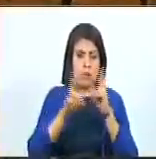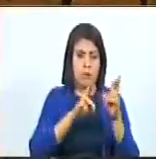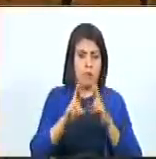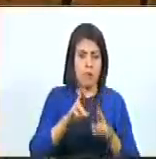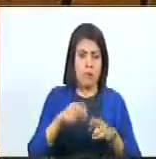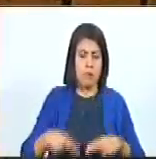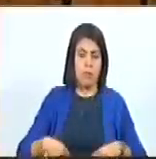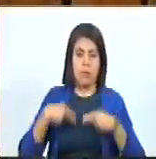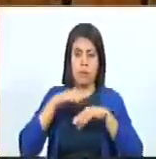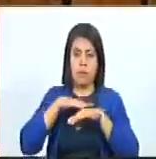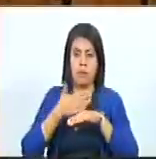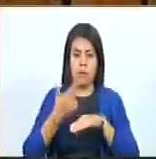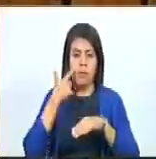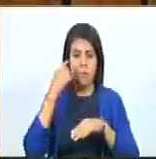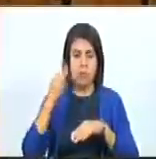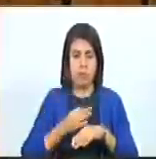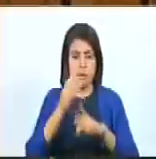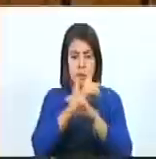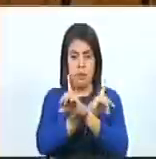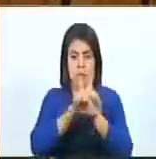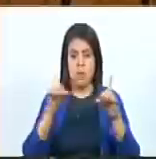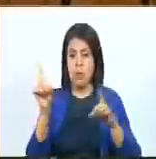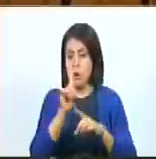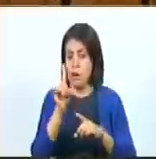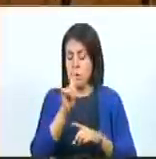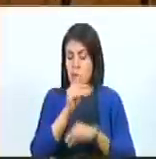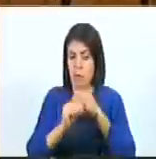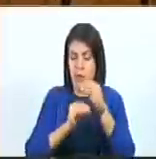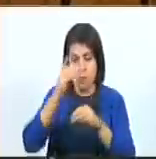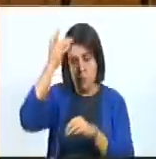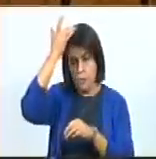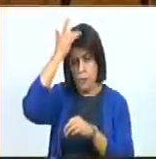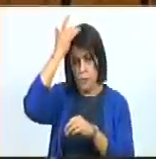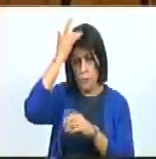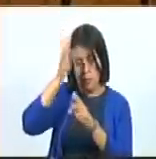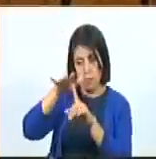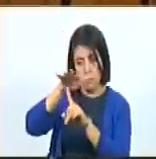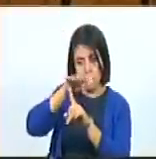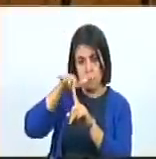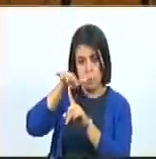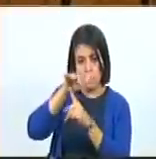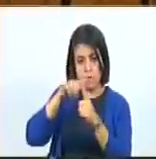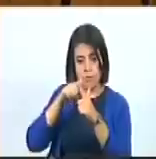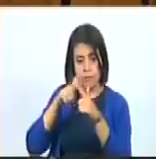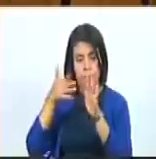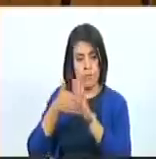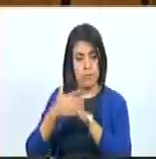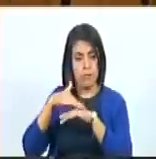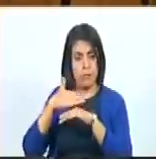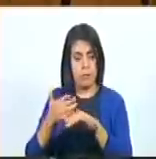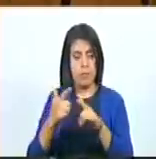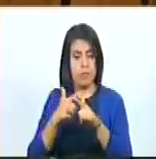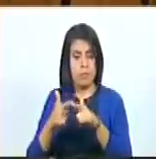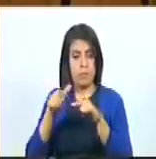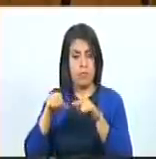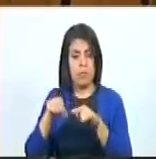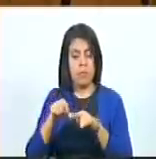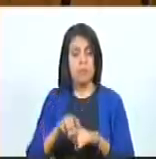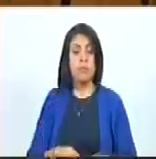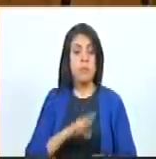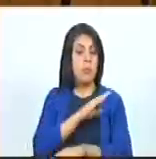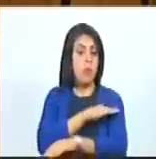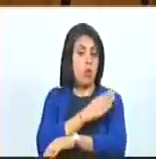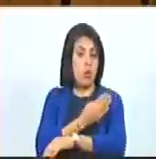humana porque, es una verdadera democracia, no basada en la manipulación, ni basada en los